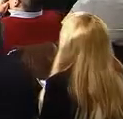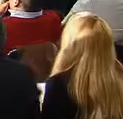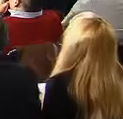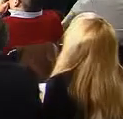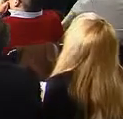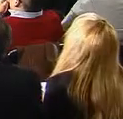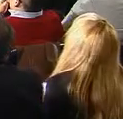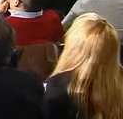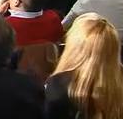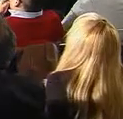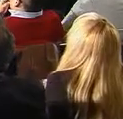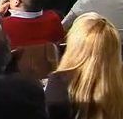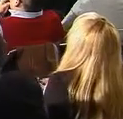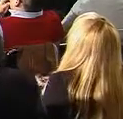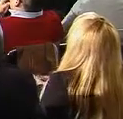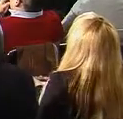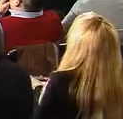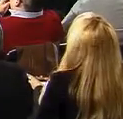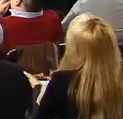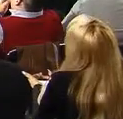Gobierno de México